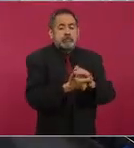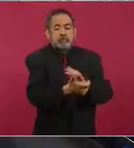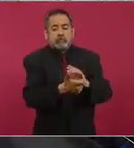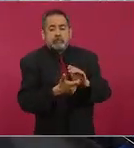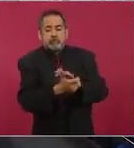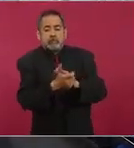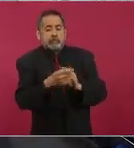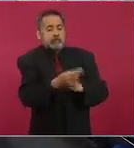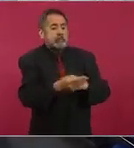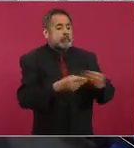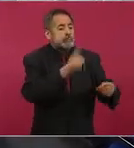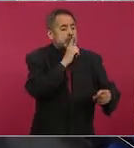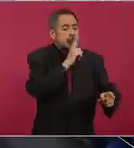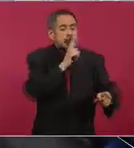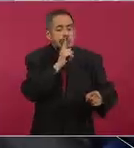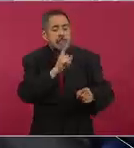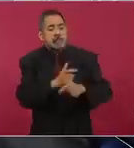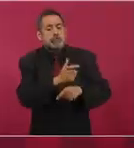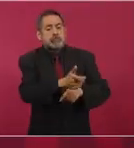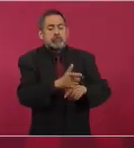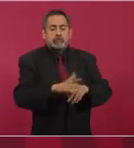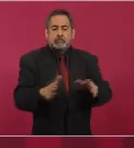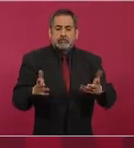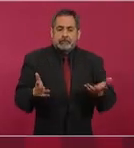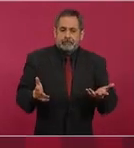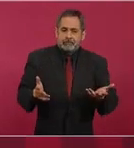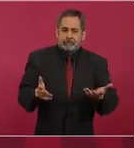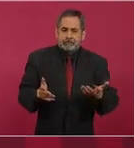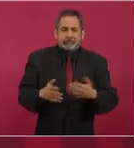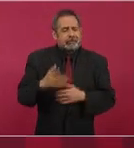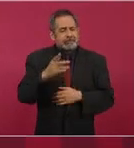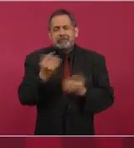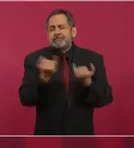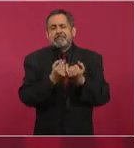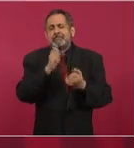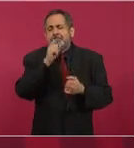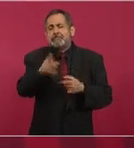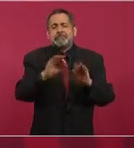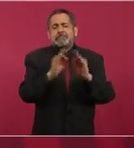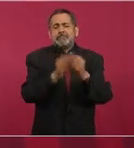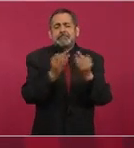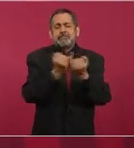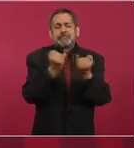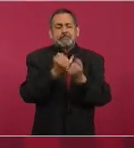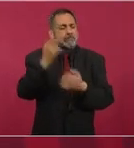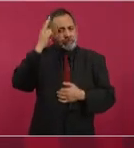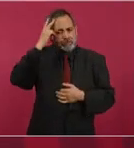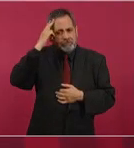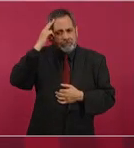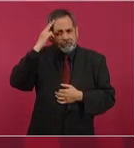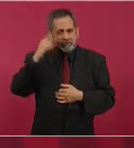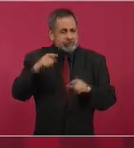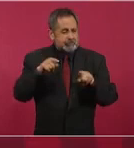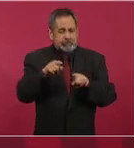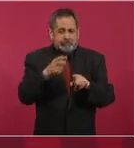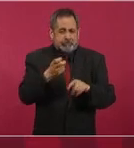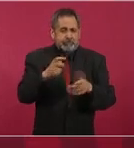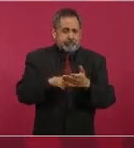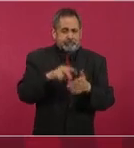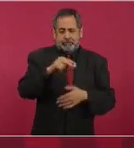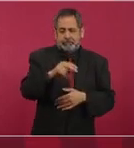Era el porfiriato. Por eso cuando dicen neoliberalismo nosotros